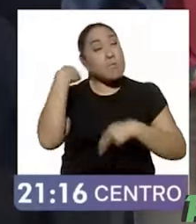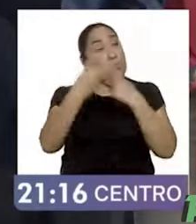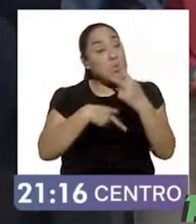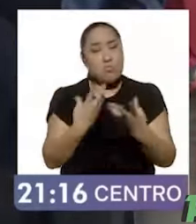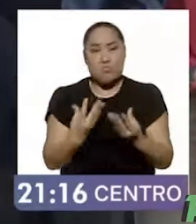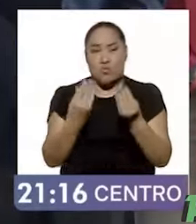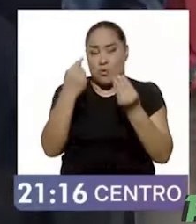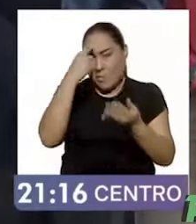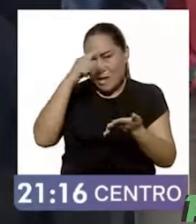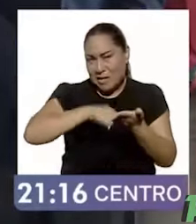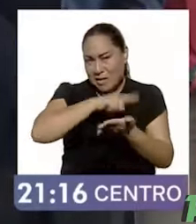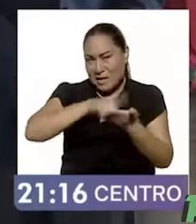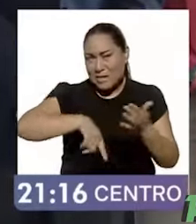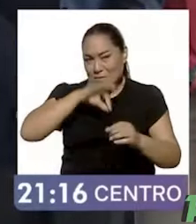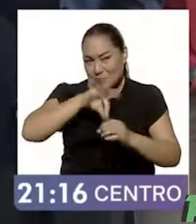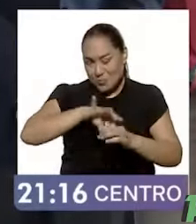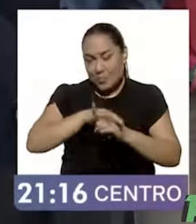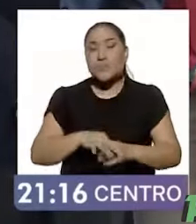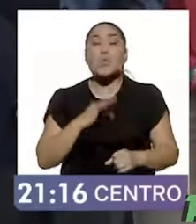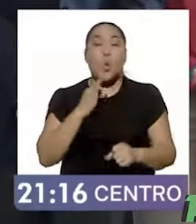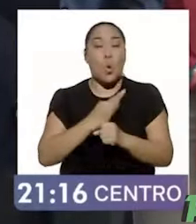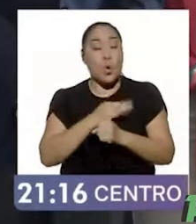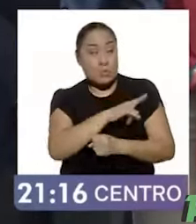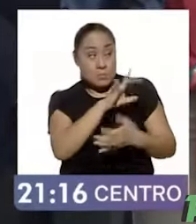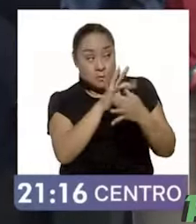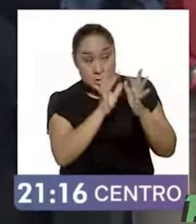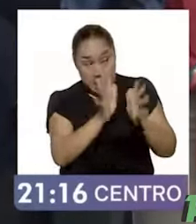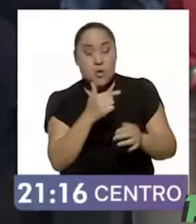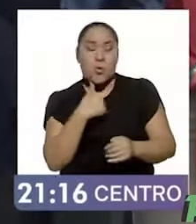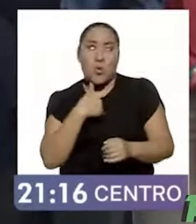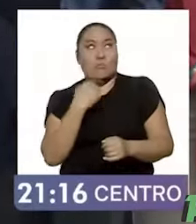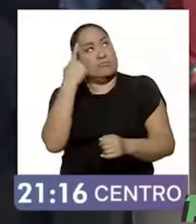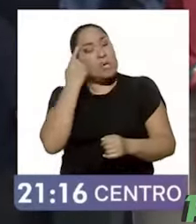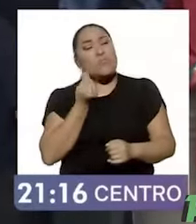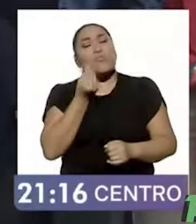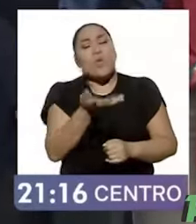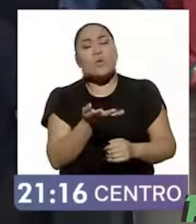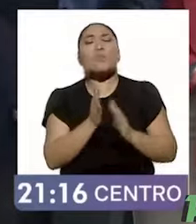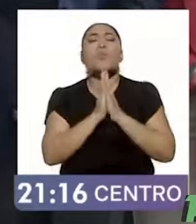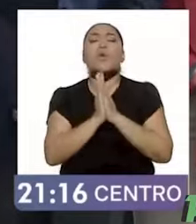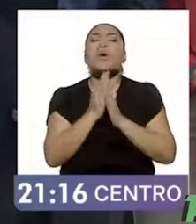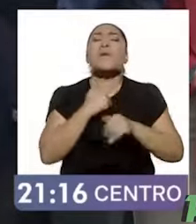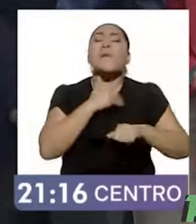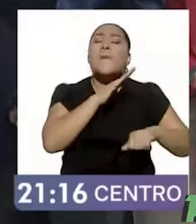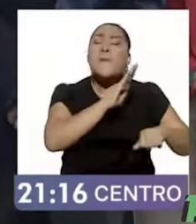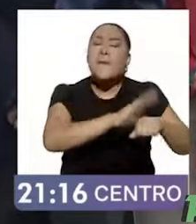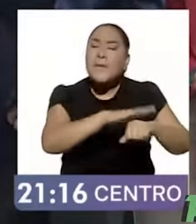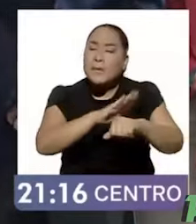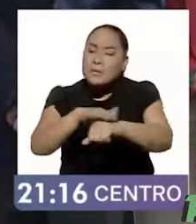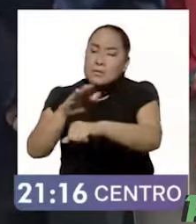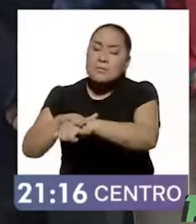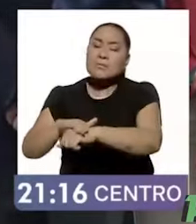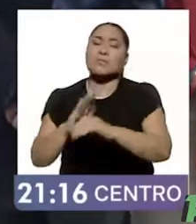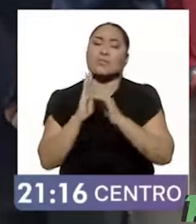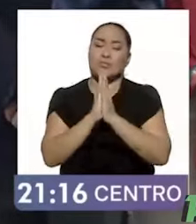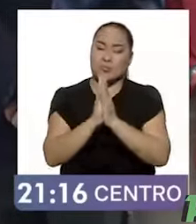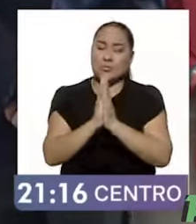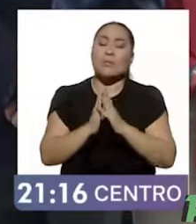aprovecho, agregando a lo que aquí se ha dicho, el hacer un llamado a nuestros